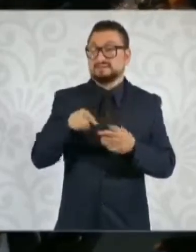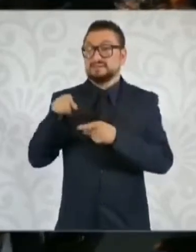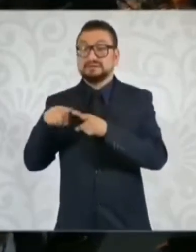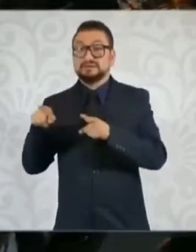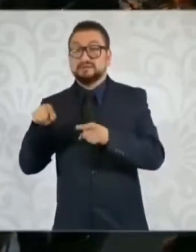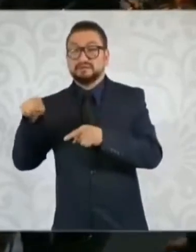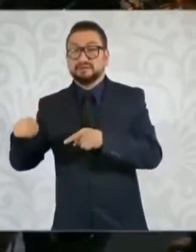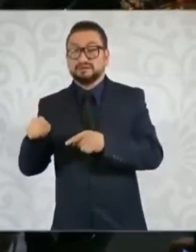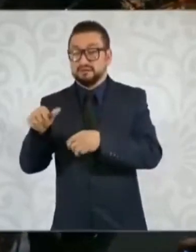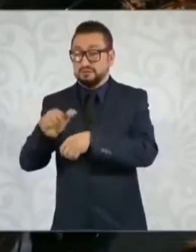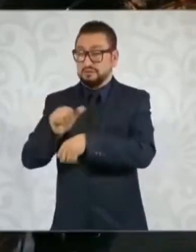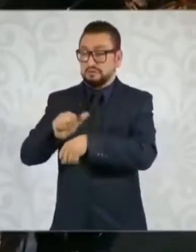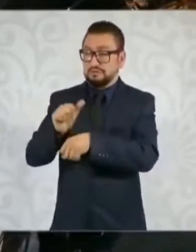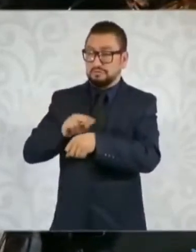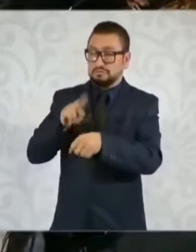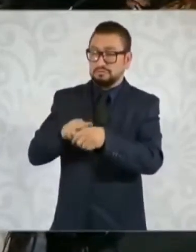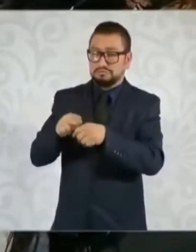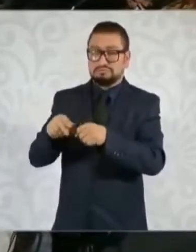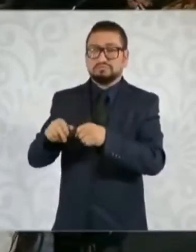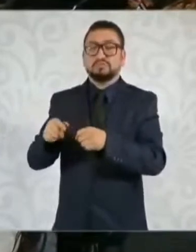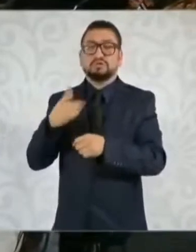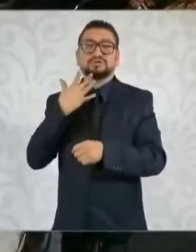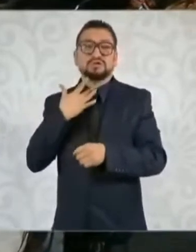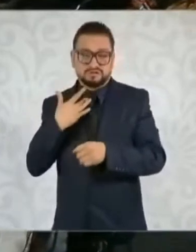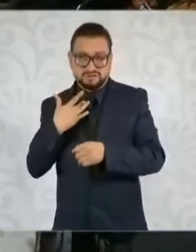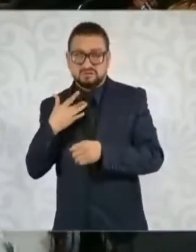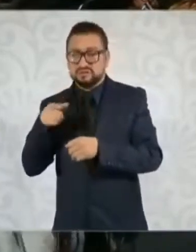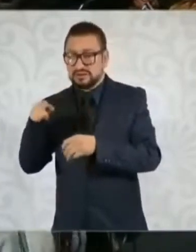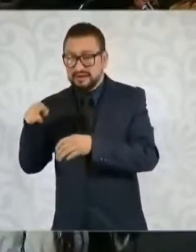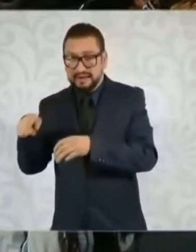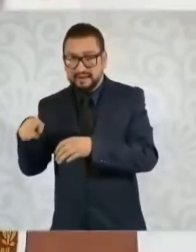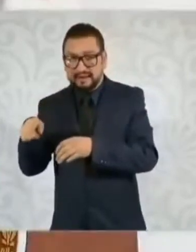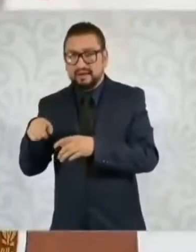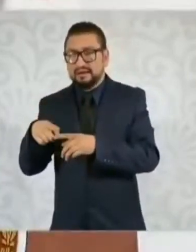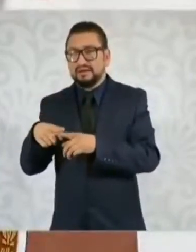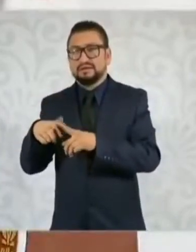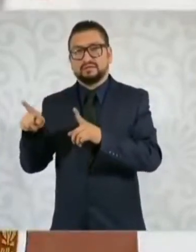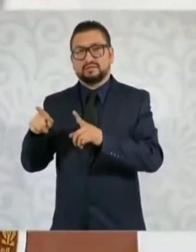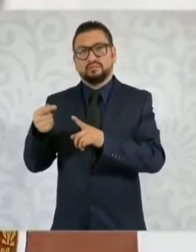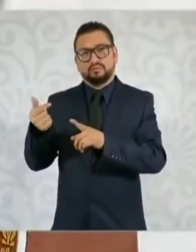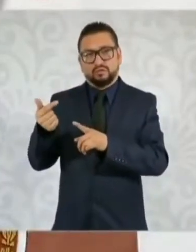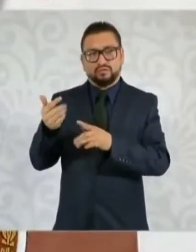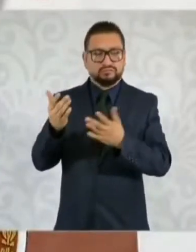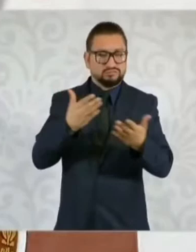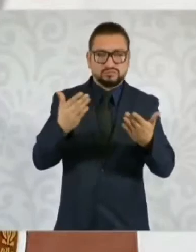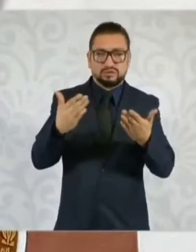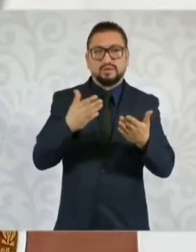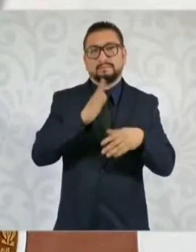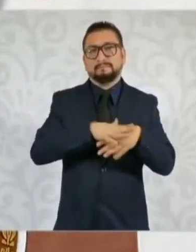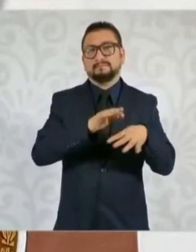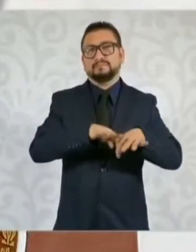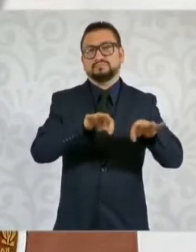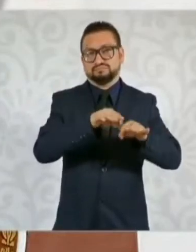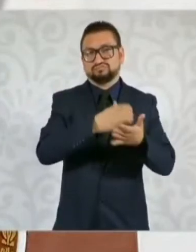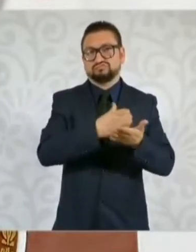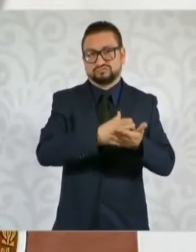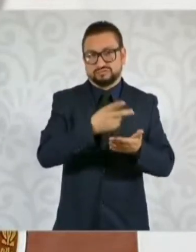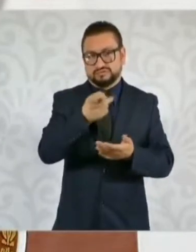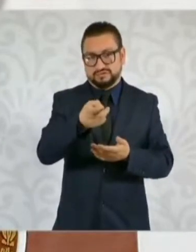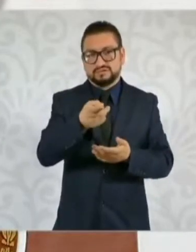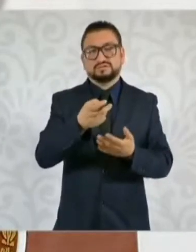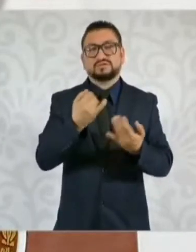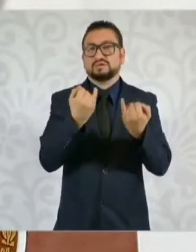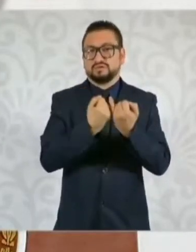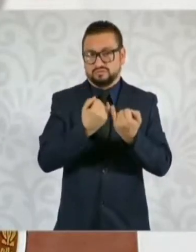una materia prima fundamental para la operación de los autos eléctricos. Entonces, ahí también